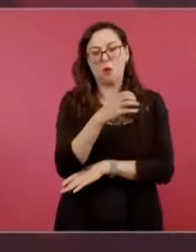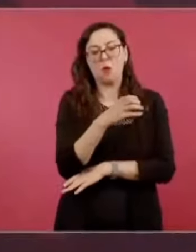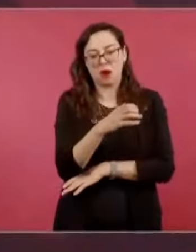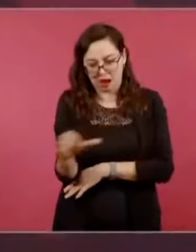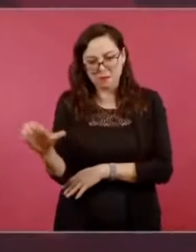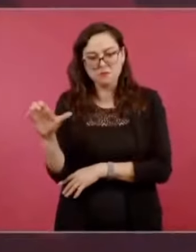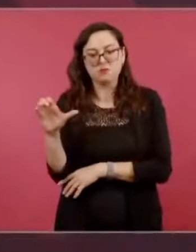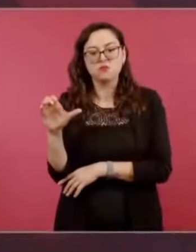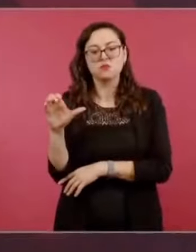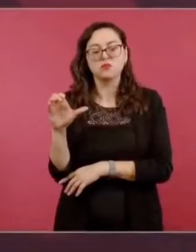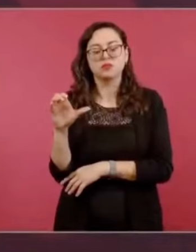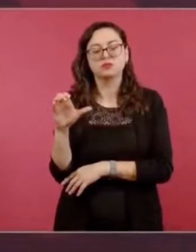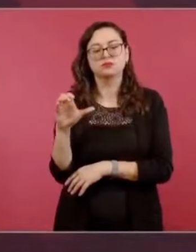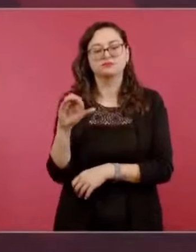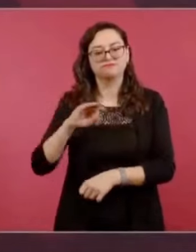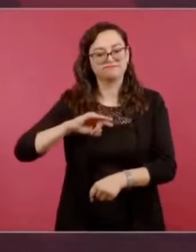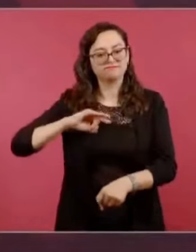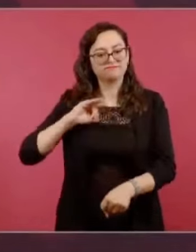del campo.